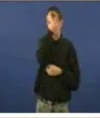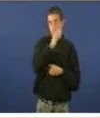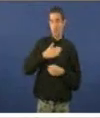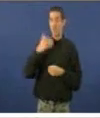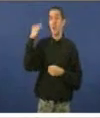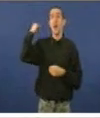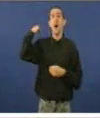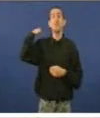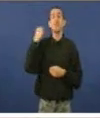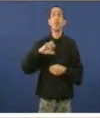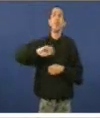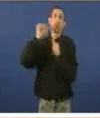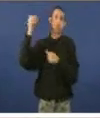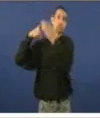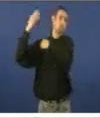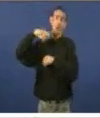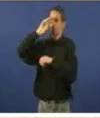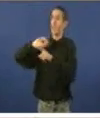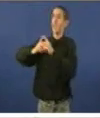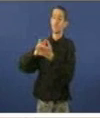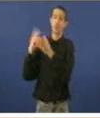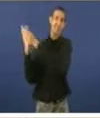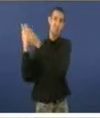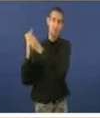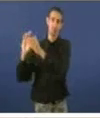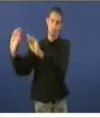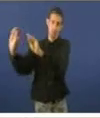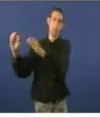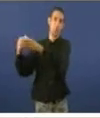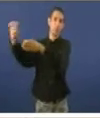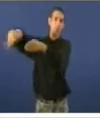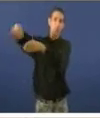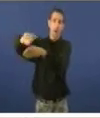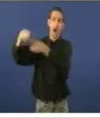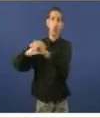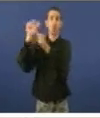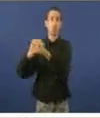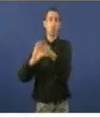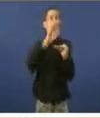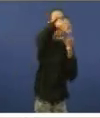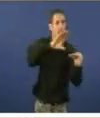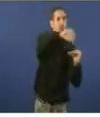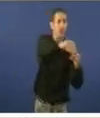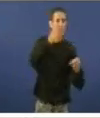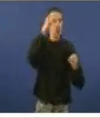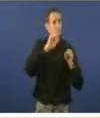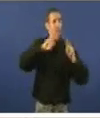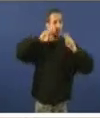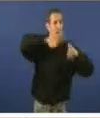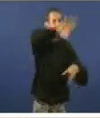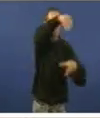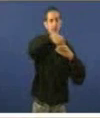o mellor as cousas eran de outra maneira. Mire, o mellor o goberno da Asunta de Galicia anterior do bipartito estaba no día a día do funcionamento.